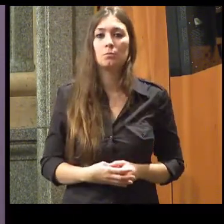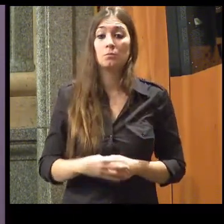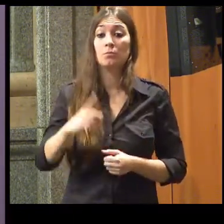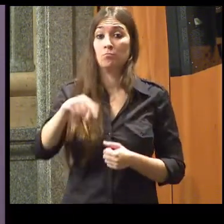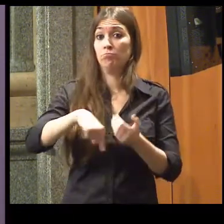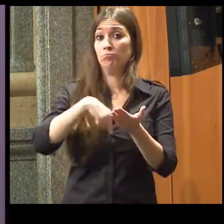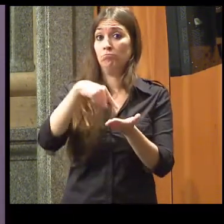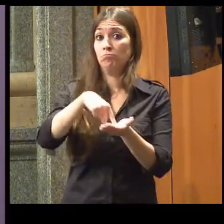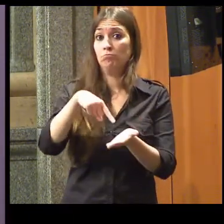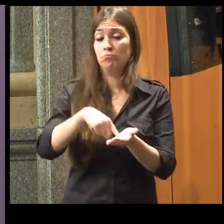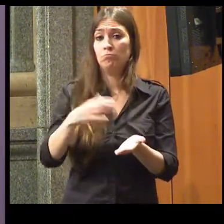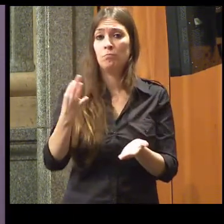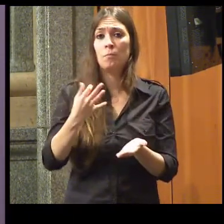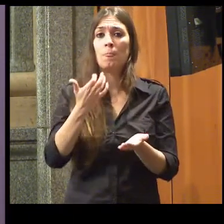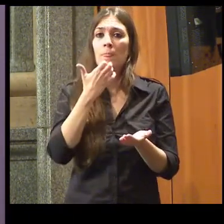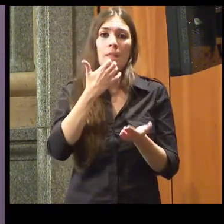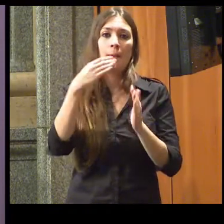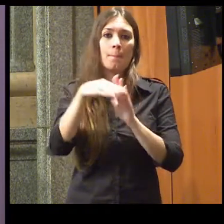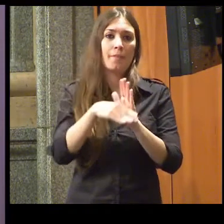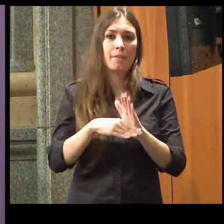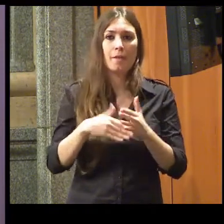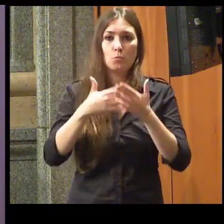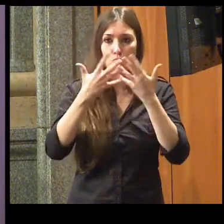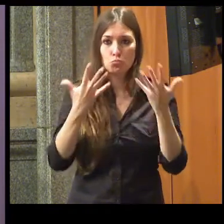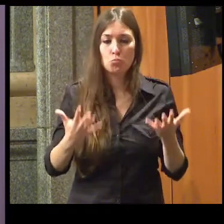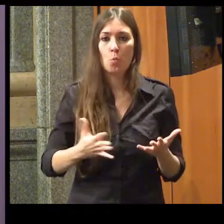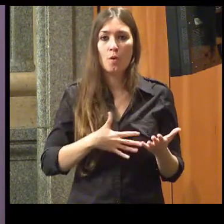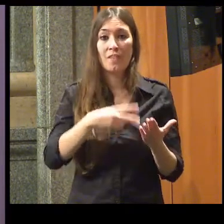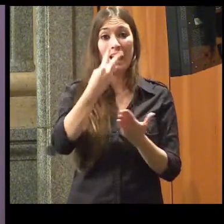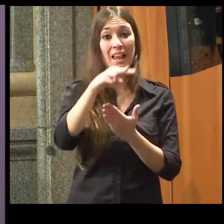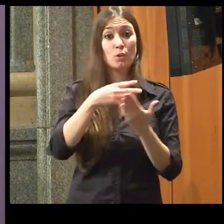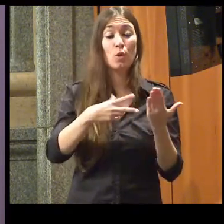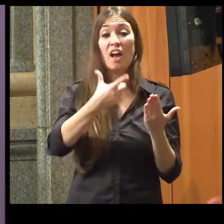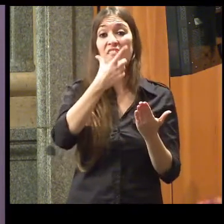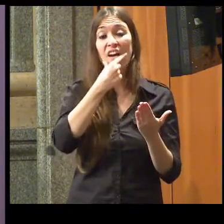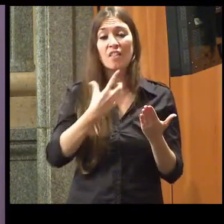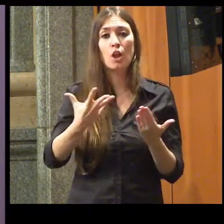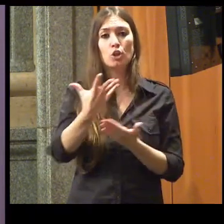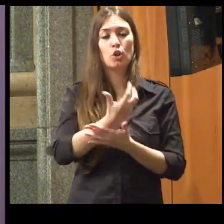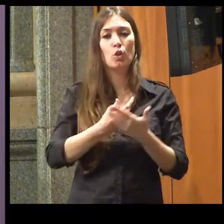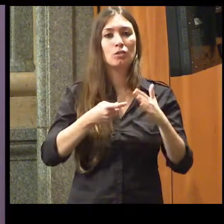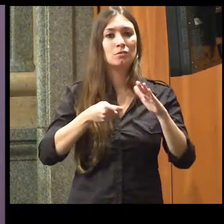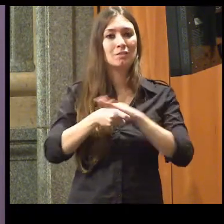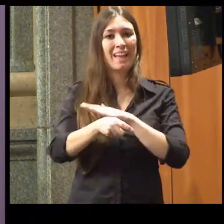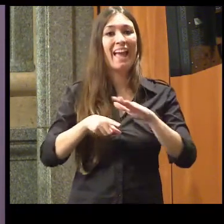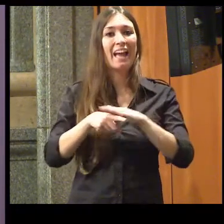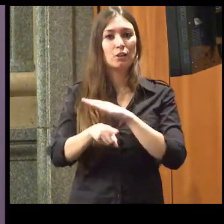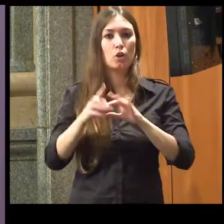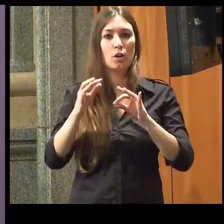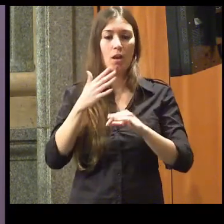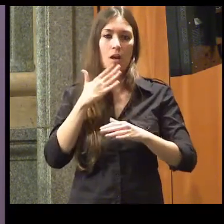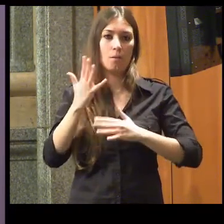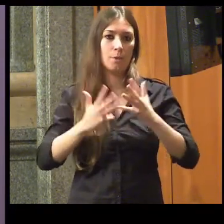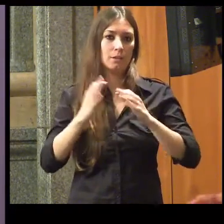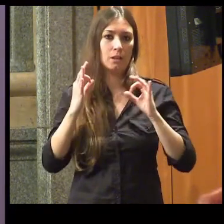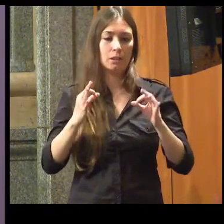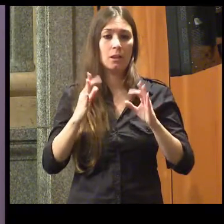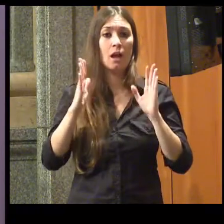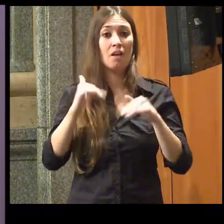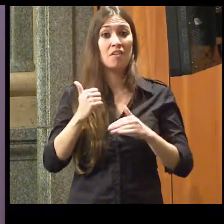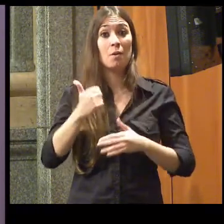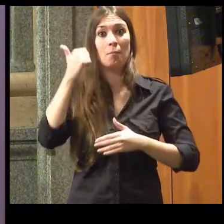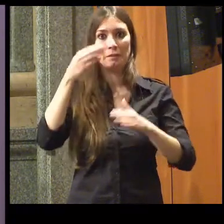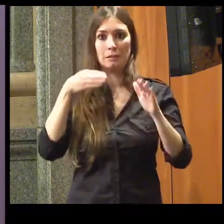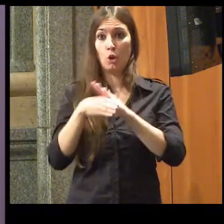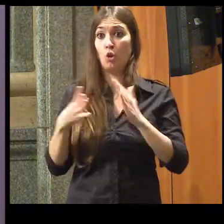Reivindicamos medidas como incorporar la lectura fácil en todos los trámites administrativos. Así serán más accesibles